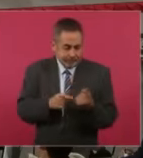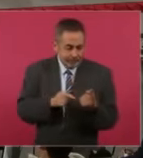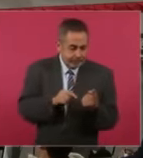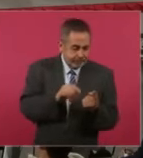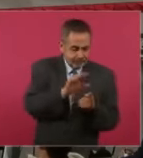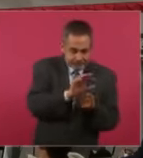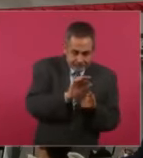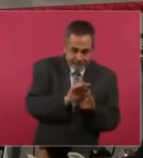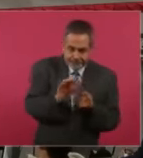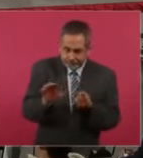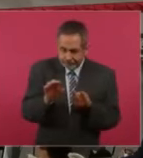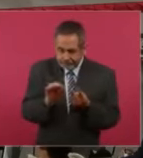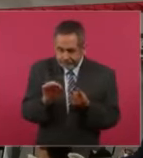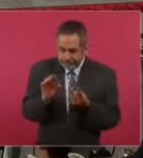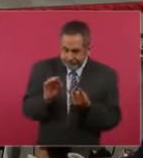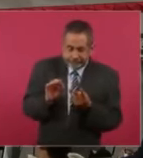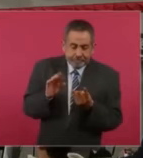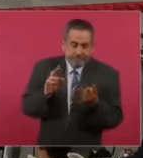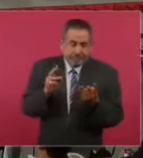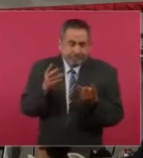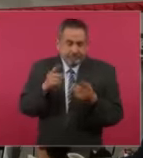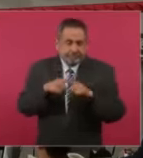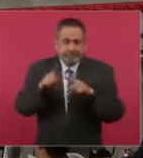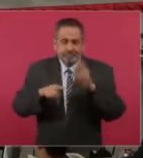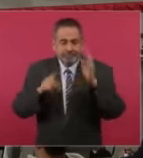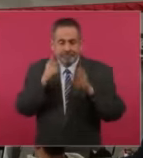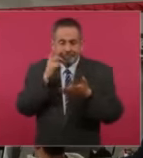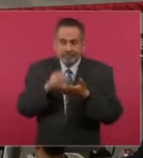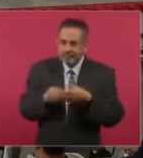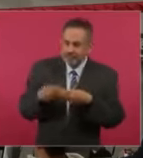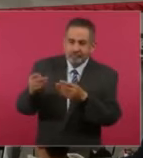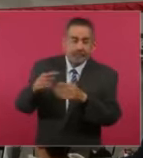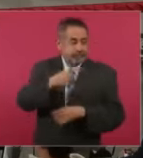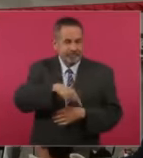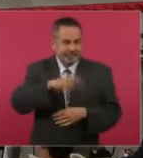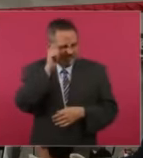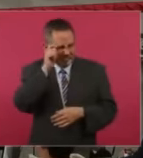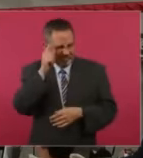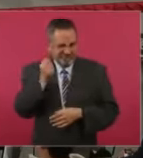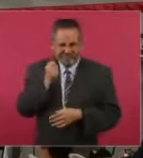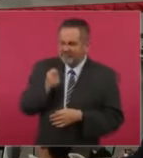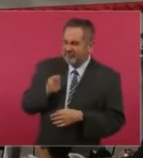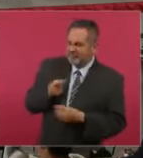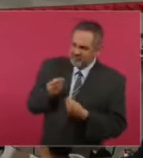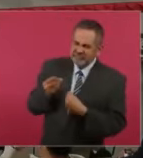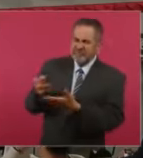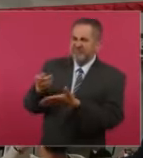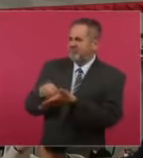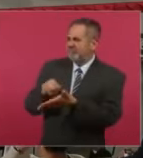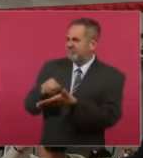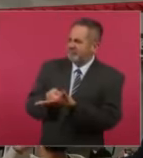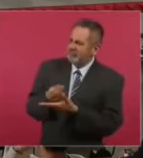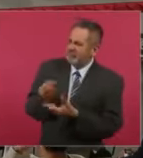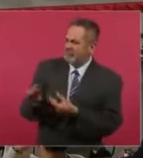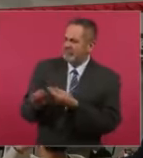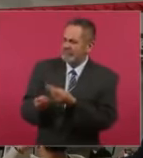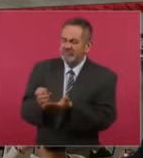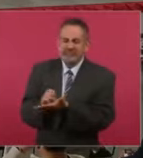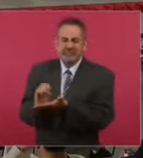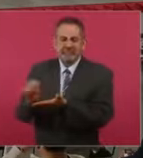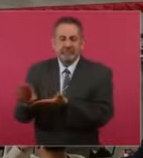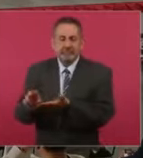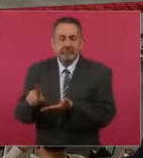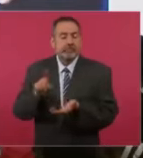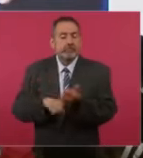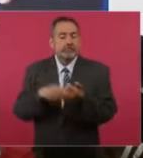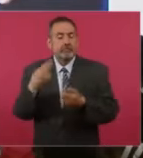y esto es un acto intencional de quien las distribuye, quien las vende, quien las pone a disposición de la juventud, son las drogas